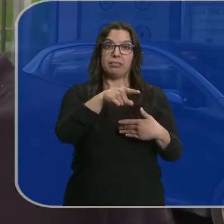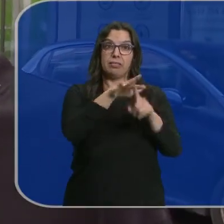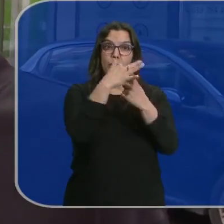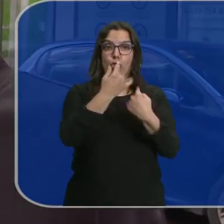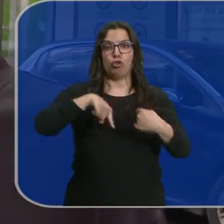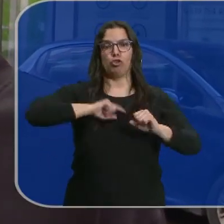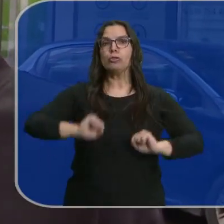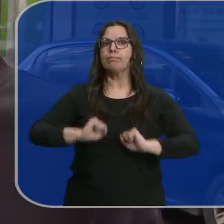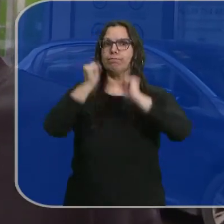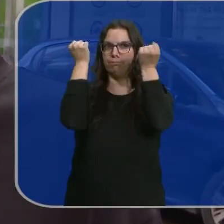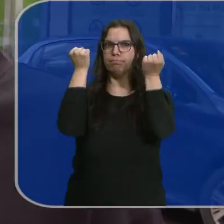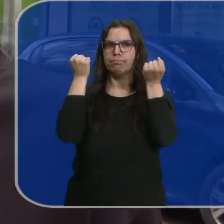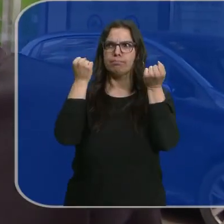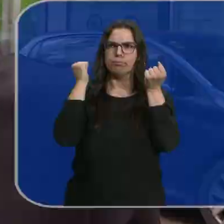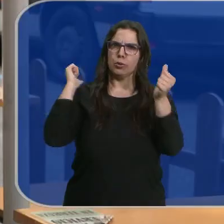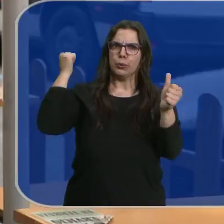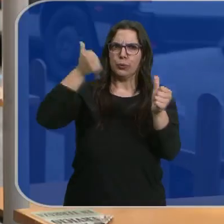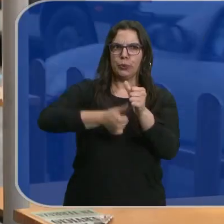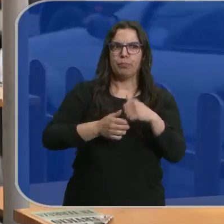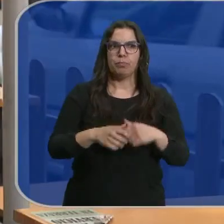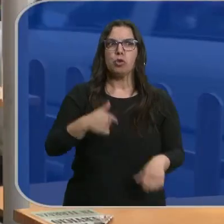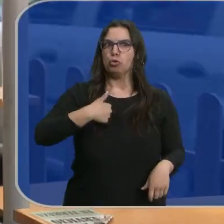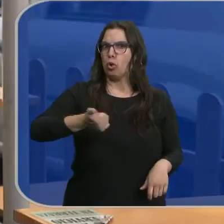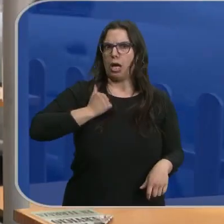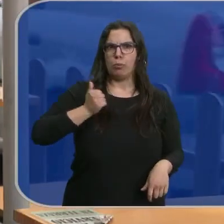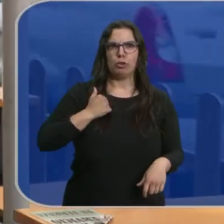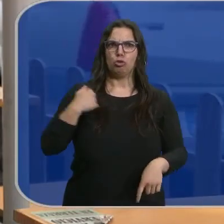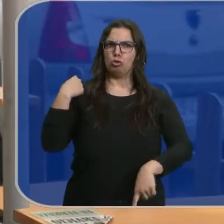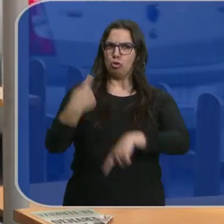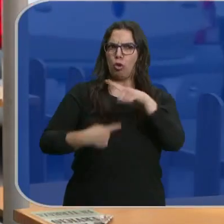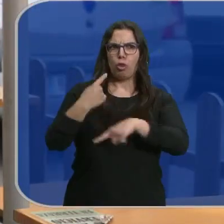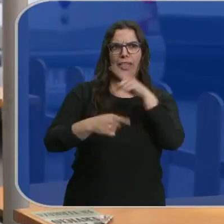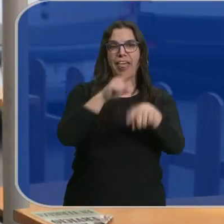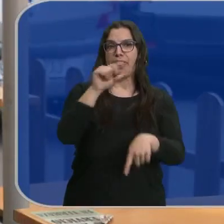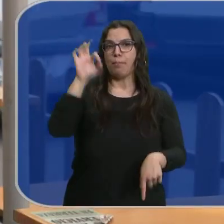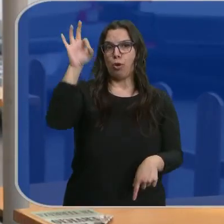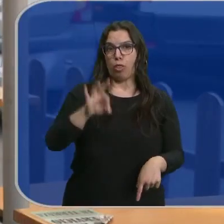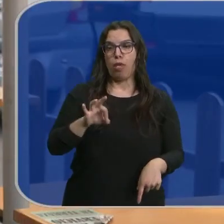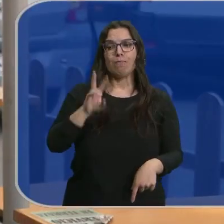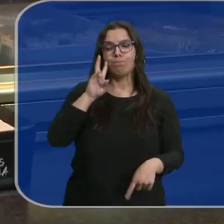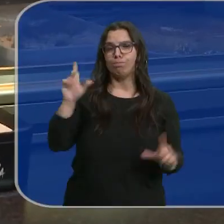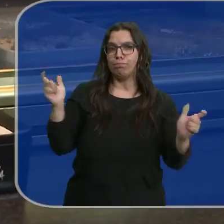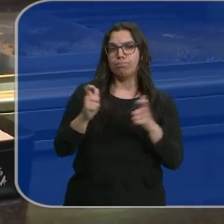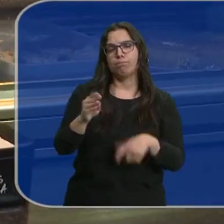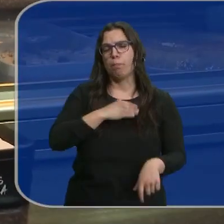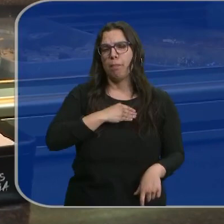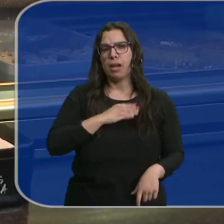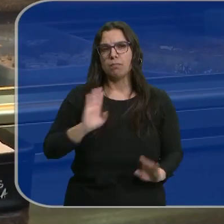salido adelante durante mucho tiempo. Yo sí que la he aprovechado cada día 100%. Me va a dar mucha pena.